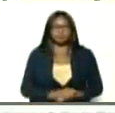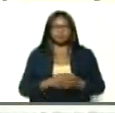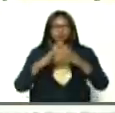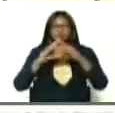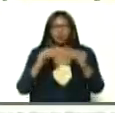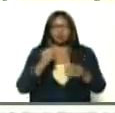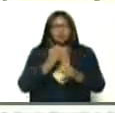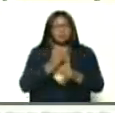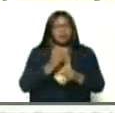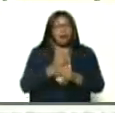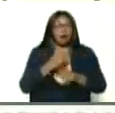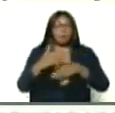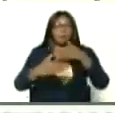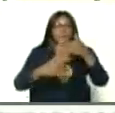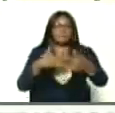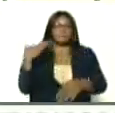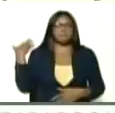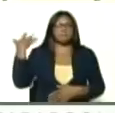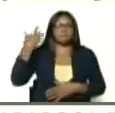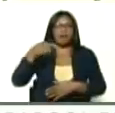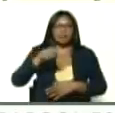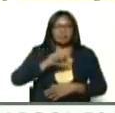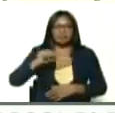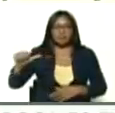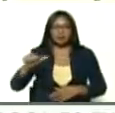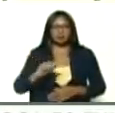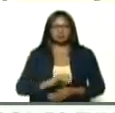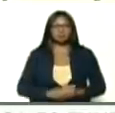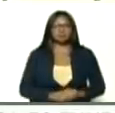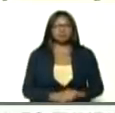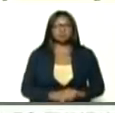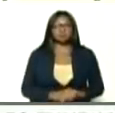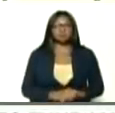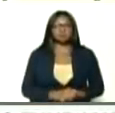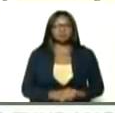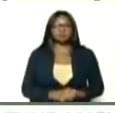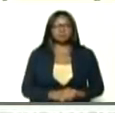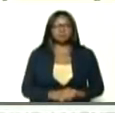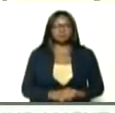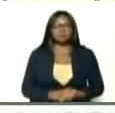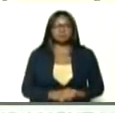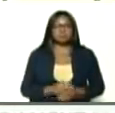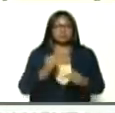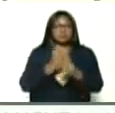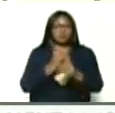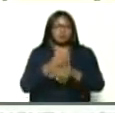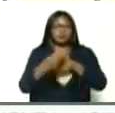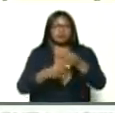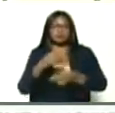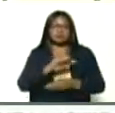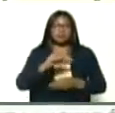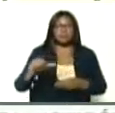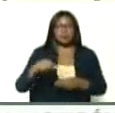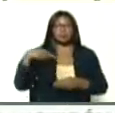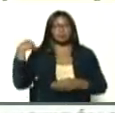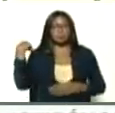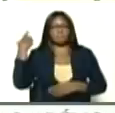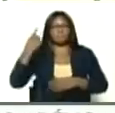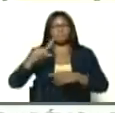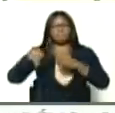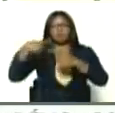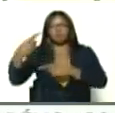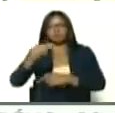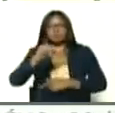que se ha venido haciendo durante esta semana, y las labores que hay que hacer en las semanas que están por venir, esta